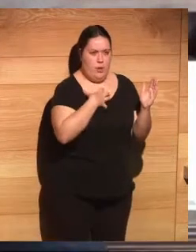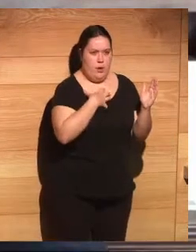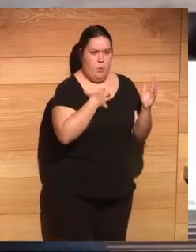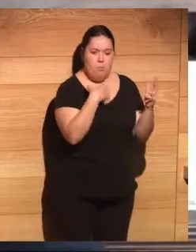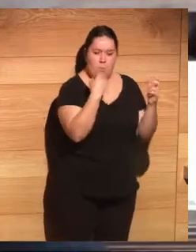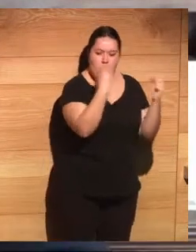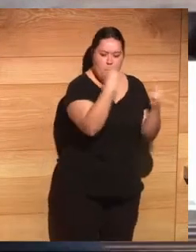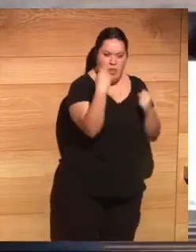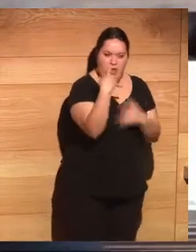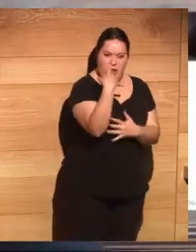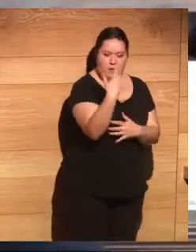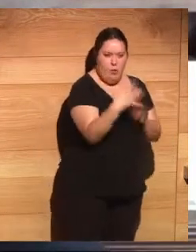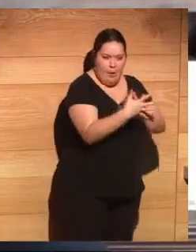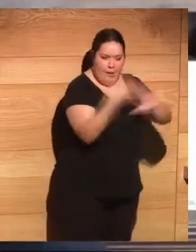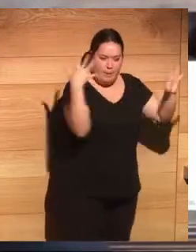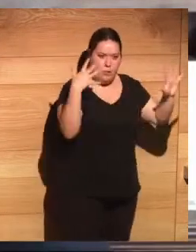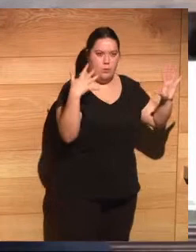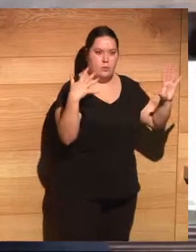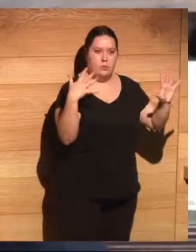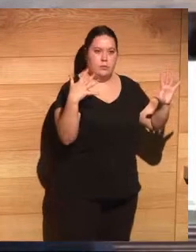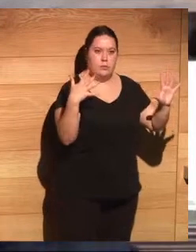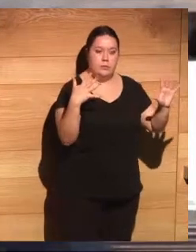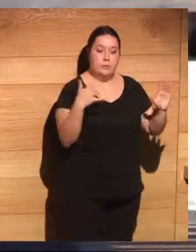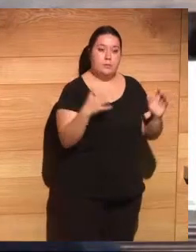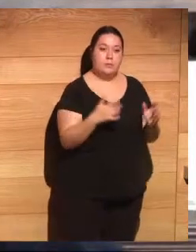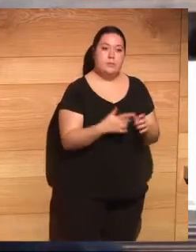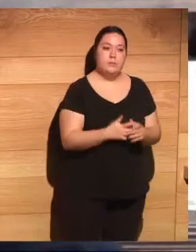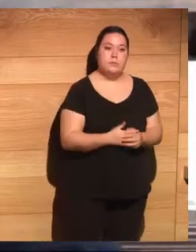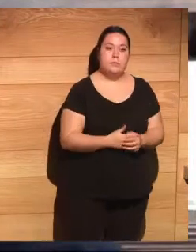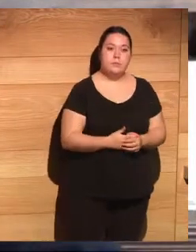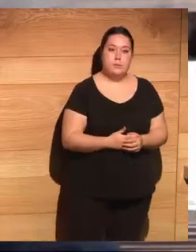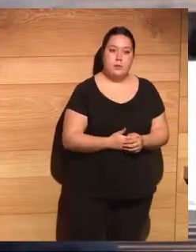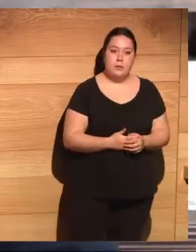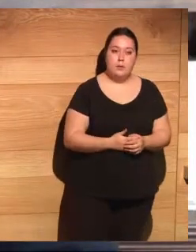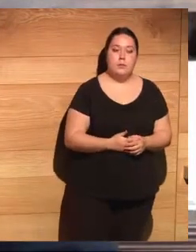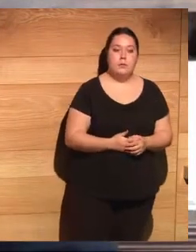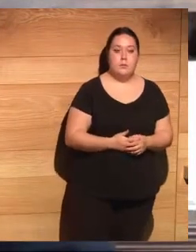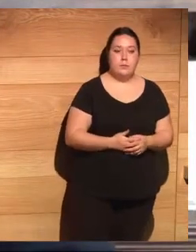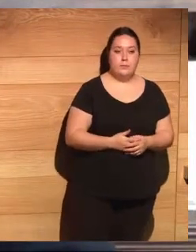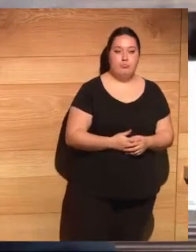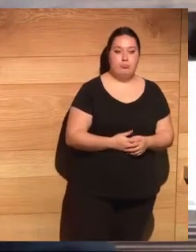poder atractivo rápido de los